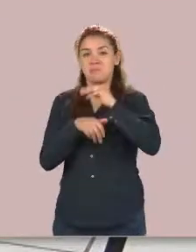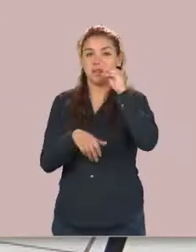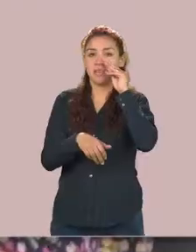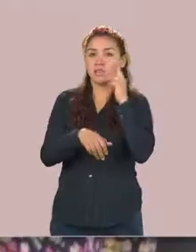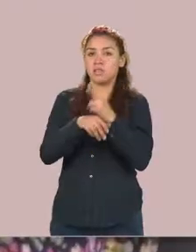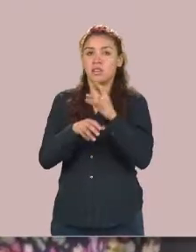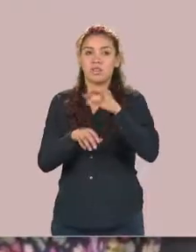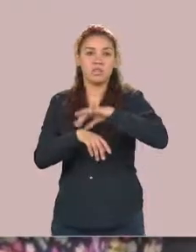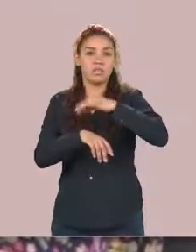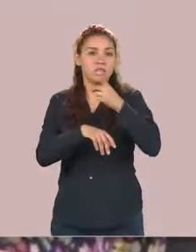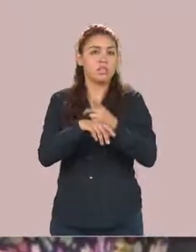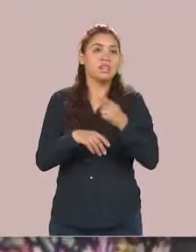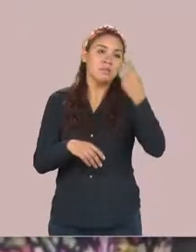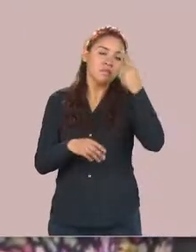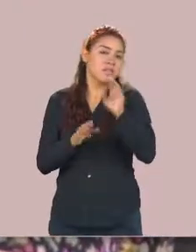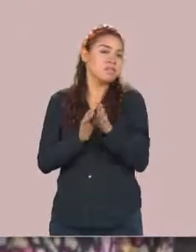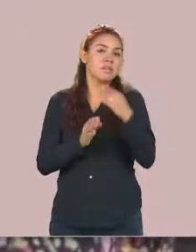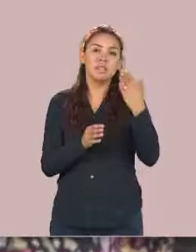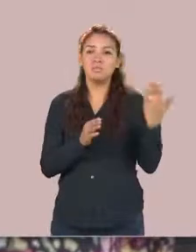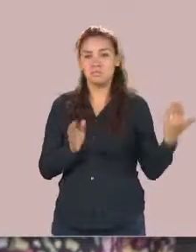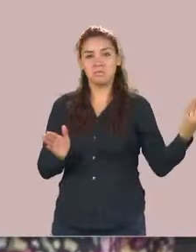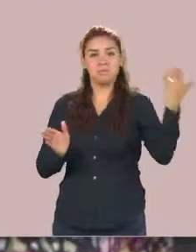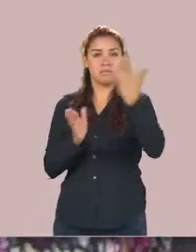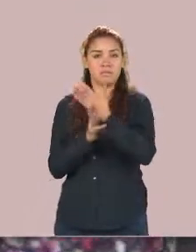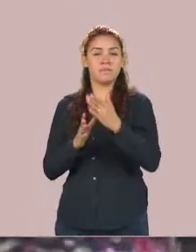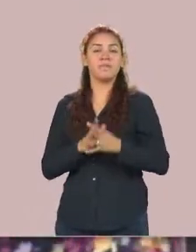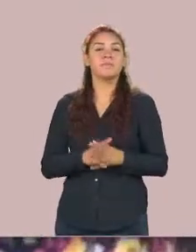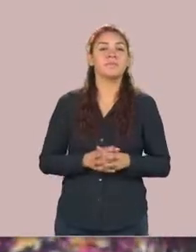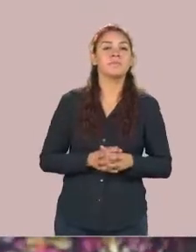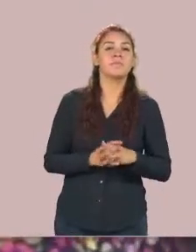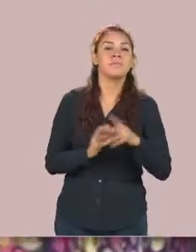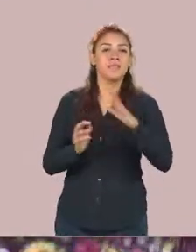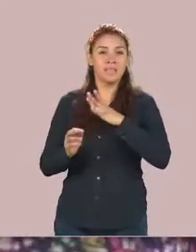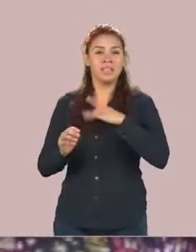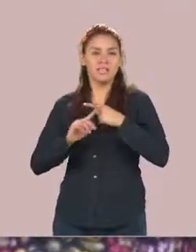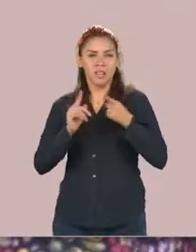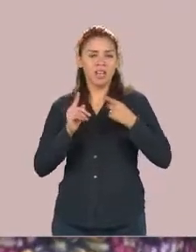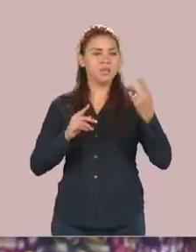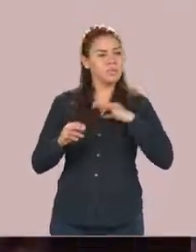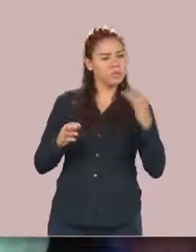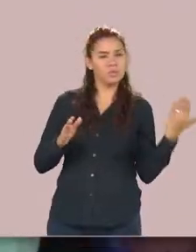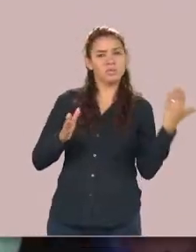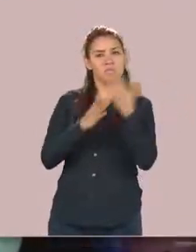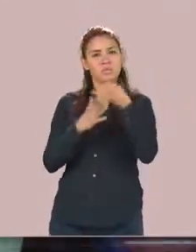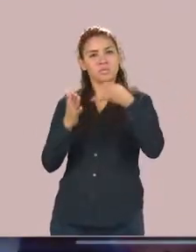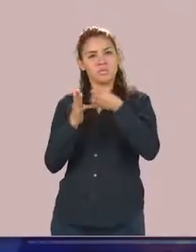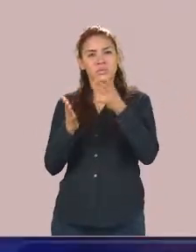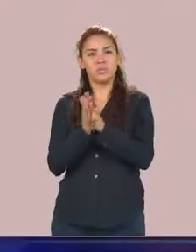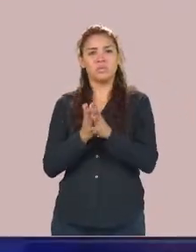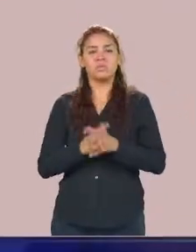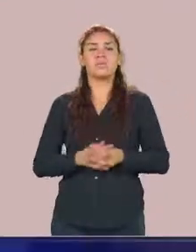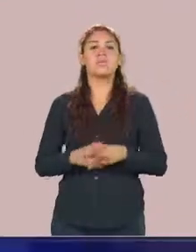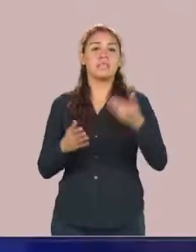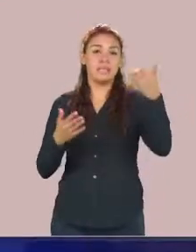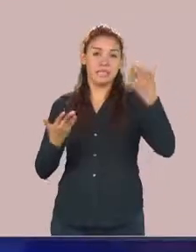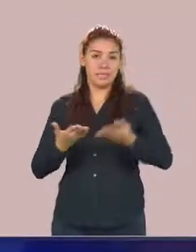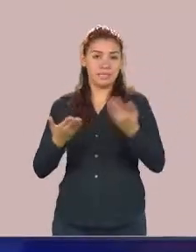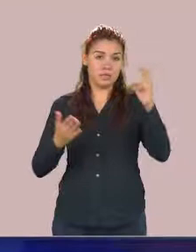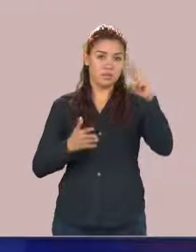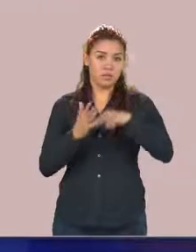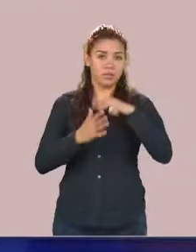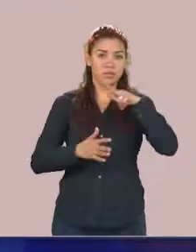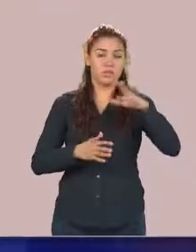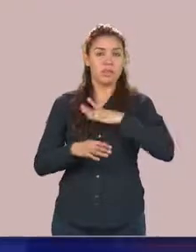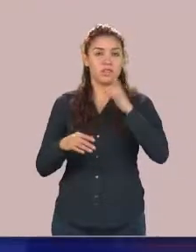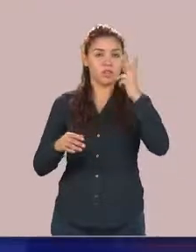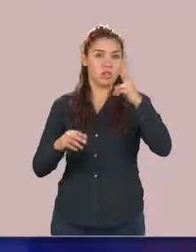las áreas del conocimiento a las que pertenecen de modo que concluyan con éxito sus asignaturas. Este año iniciamos dos convocatorias